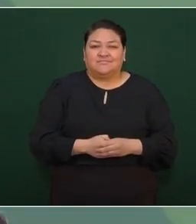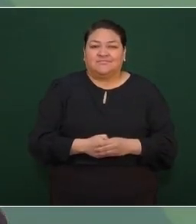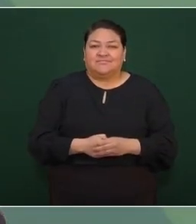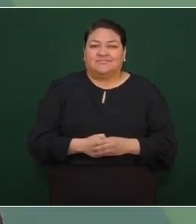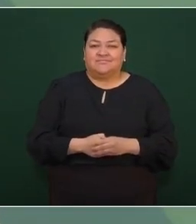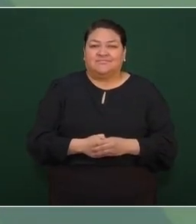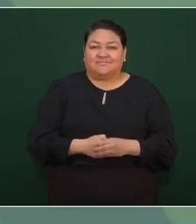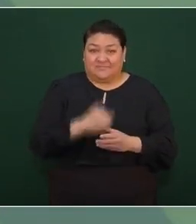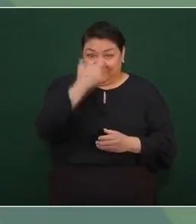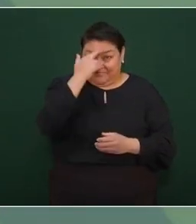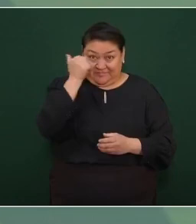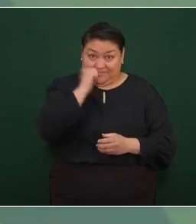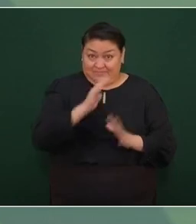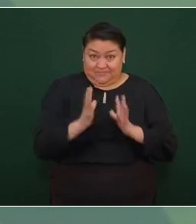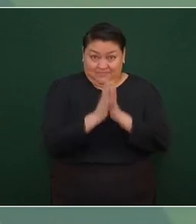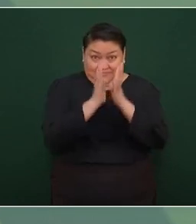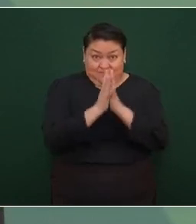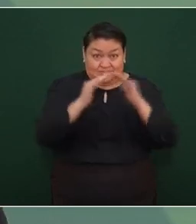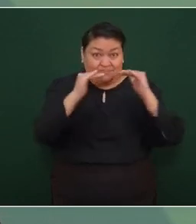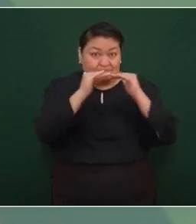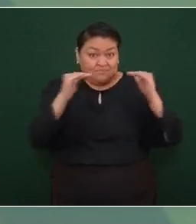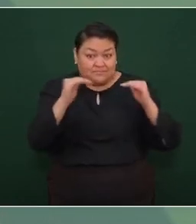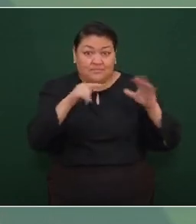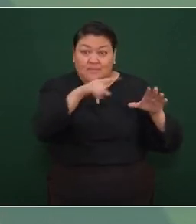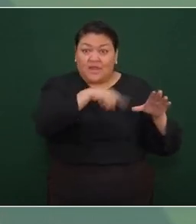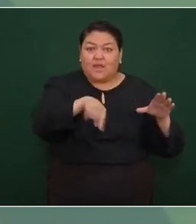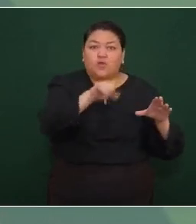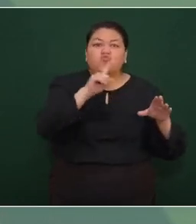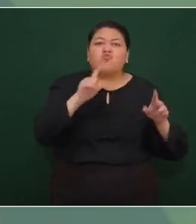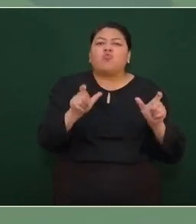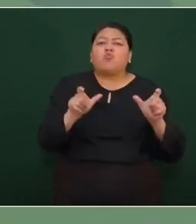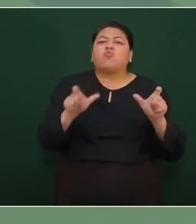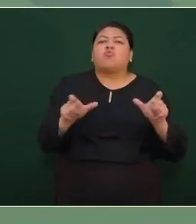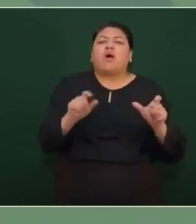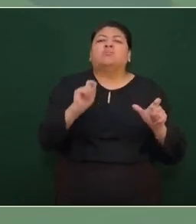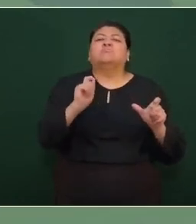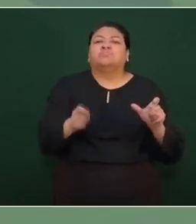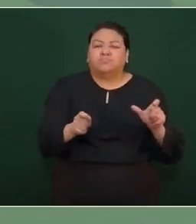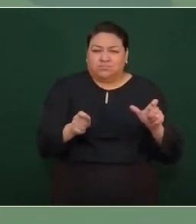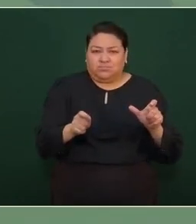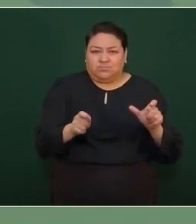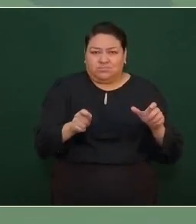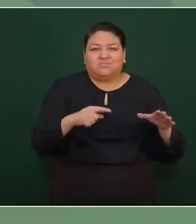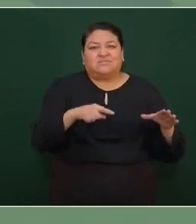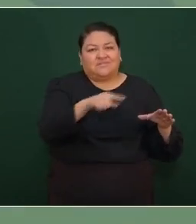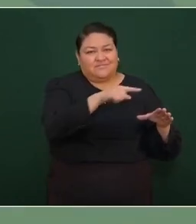la democracia que ellos defienden es